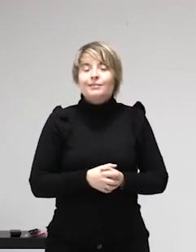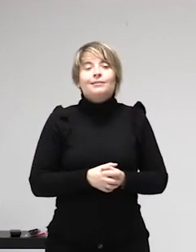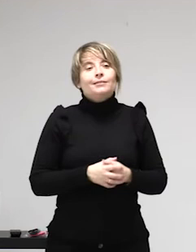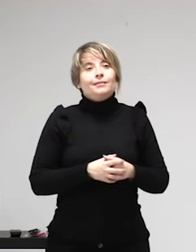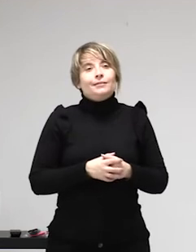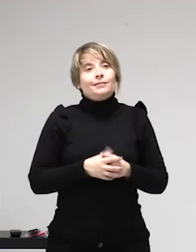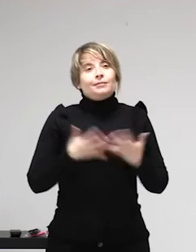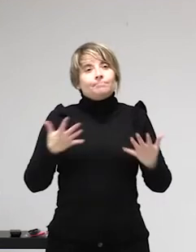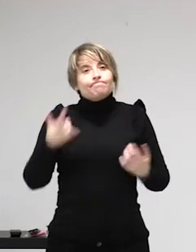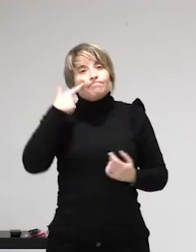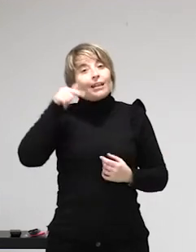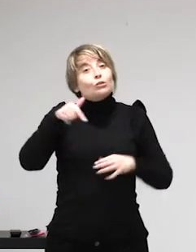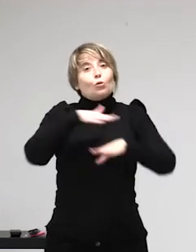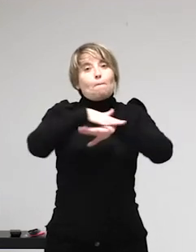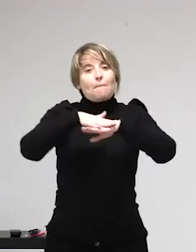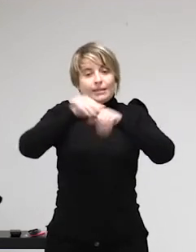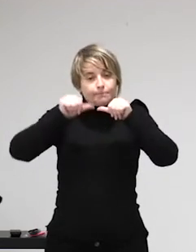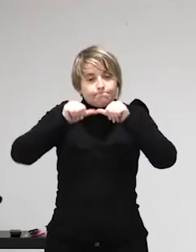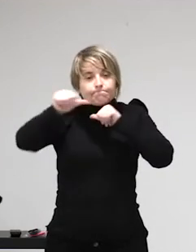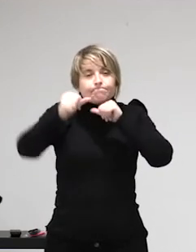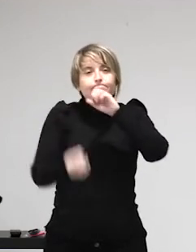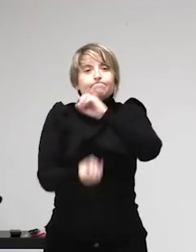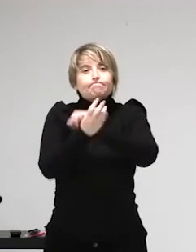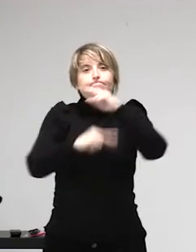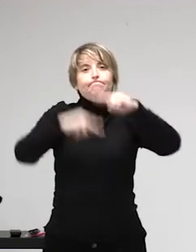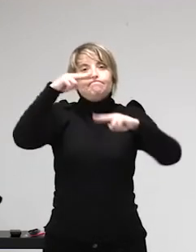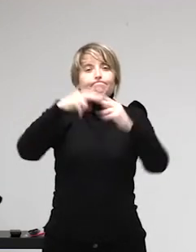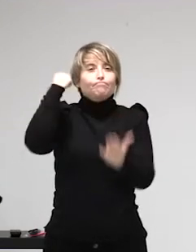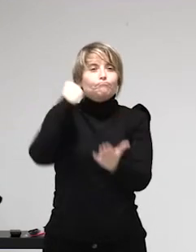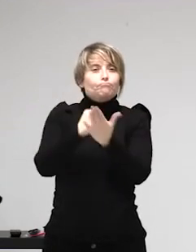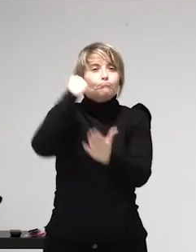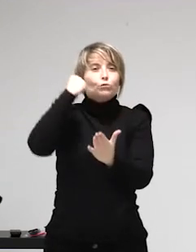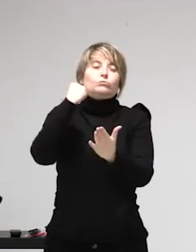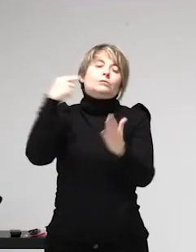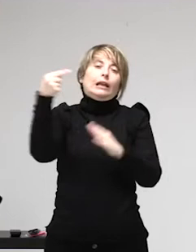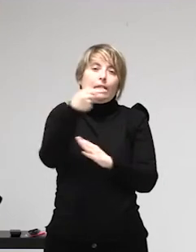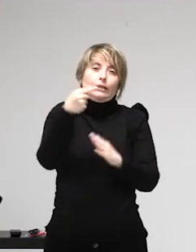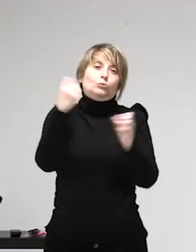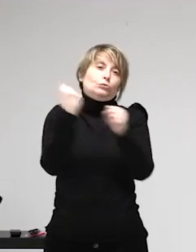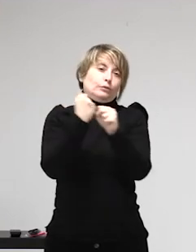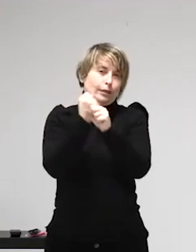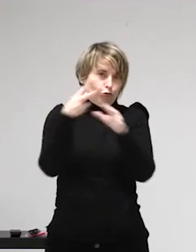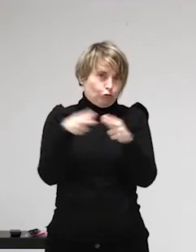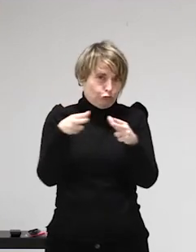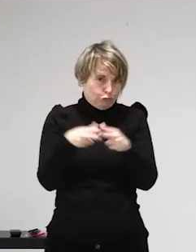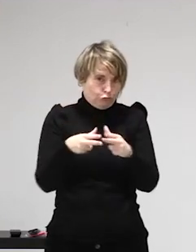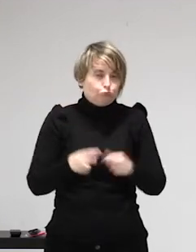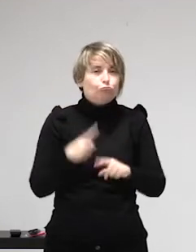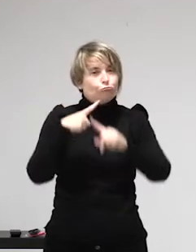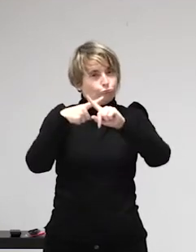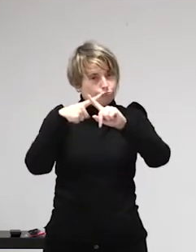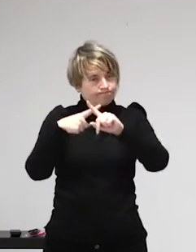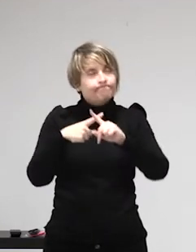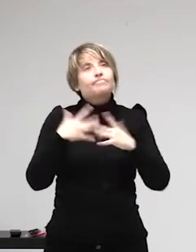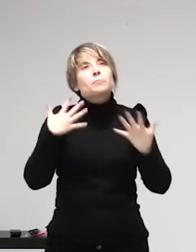pues para mí la sexualidad es una necesidad fisiológica que creo que habría que satisfacer sin juzgarla, siempre y cuando en el caso de